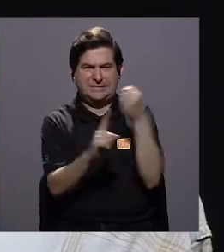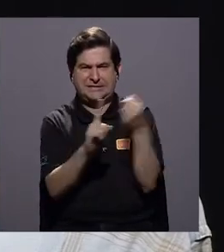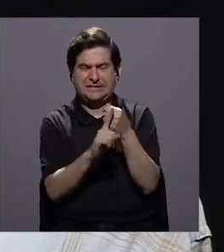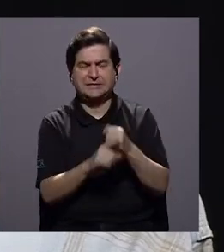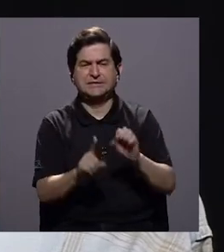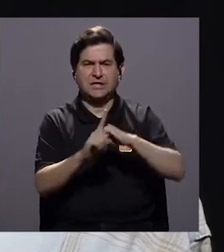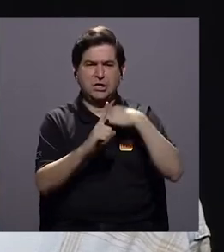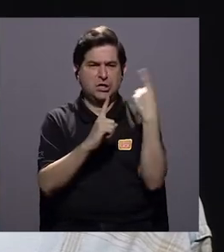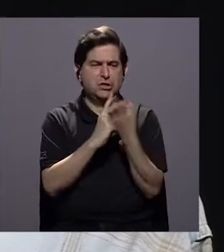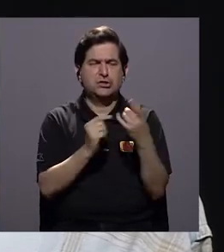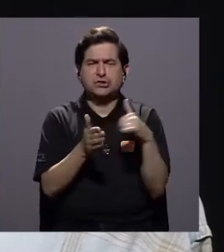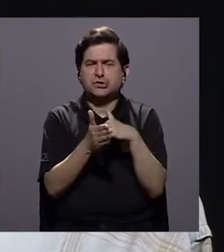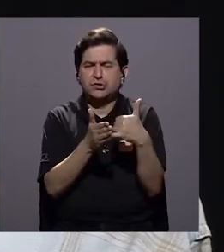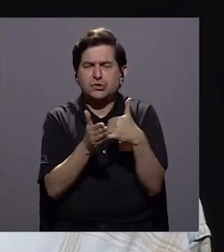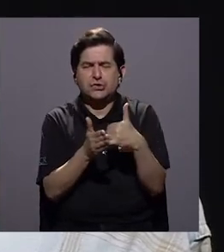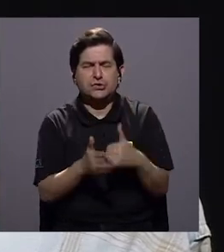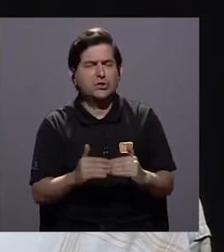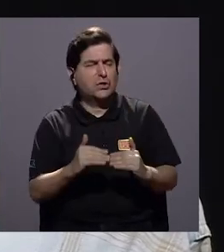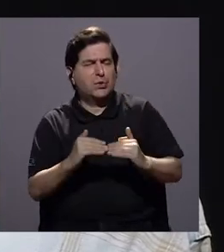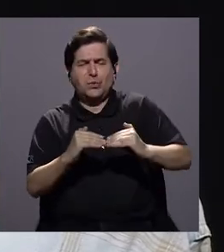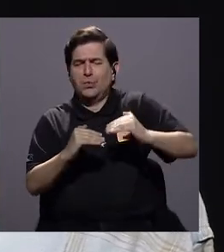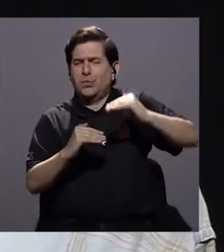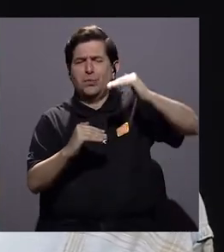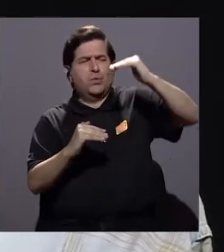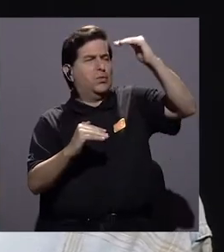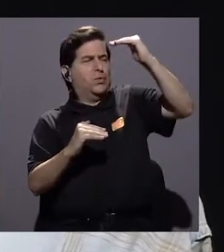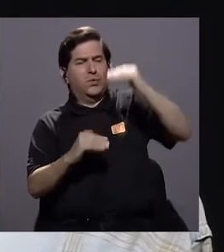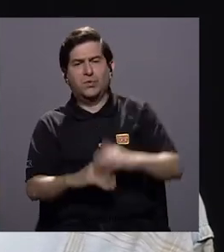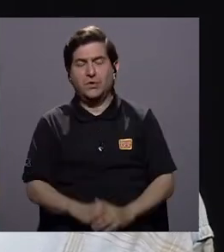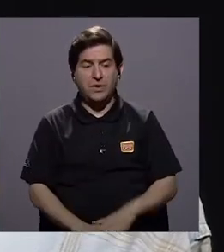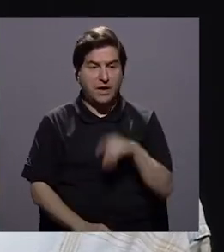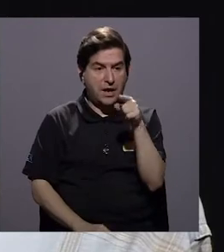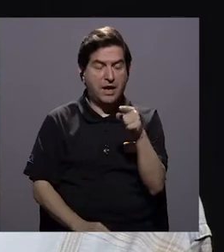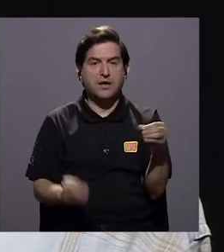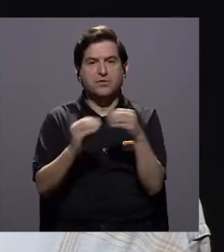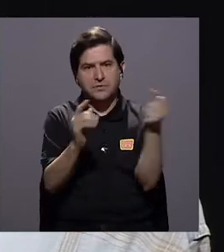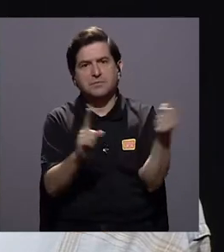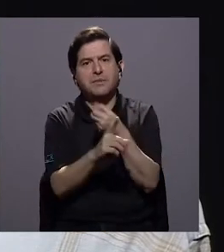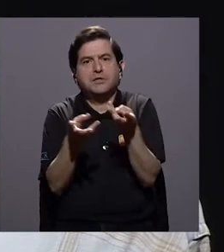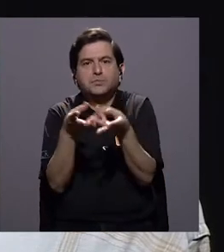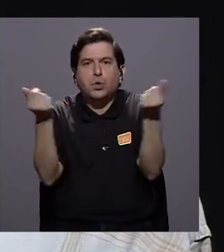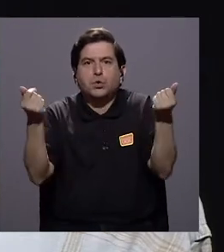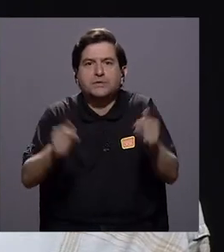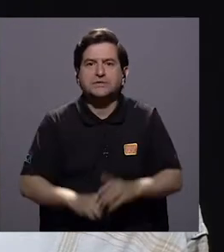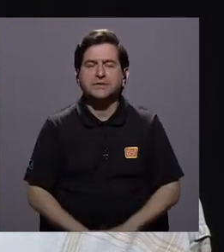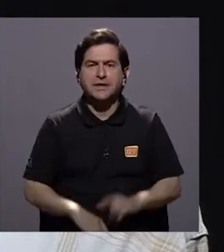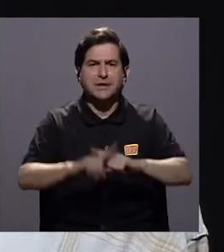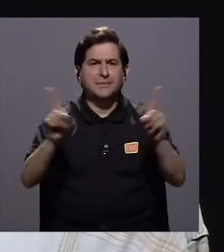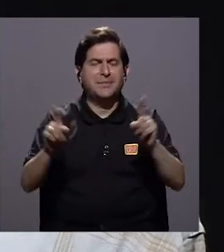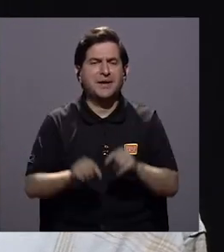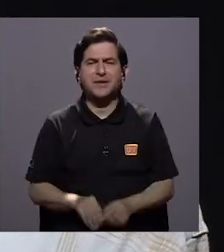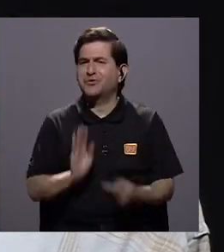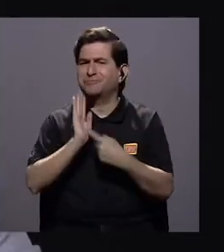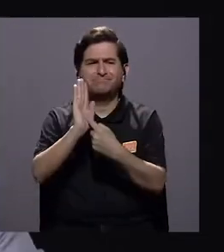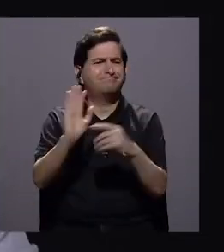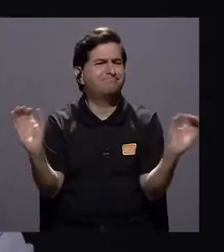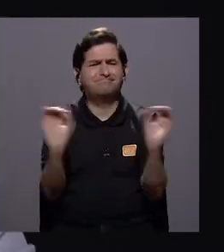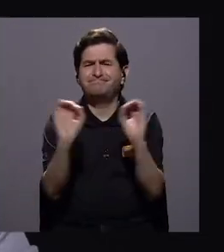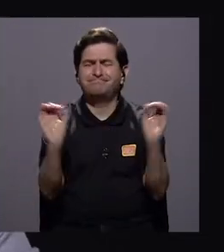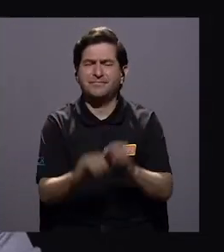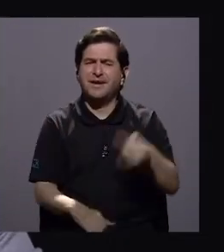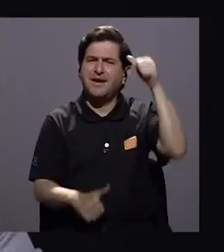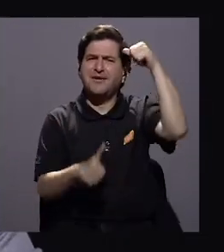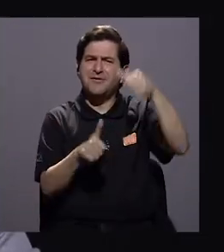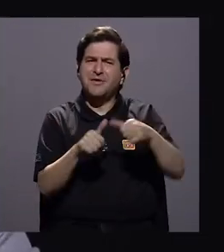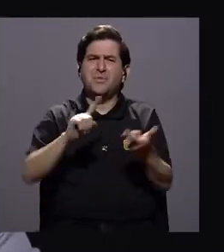las sociedades vulnerables están en altísima vulnerabilidad, que van a generar más violencia, pero eso no se rescata. Recuerdo